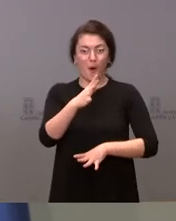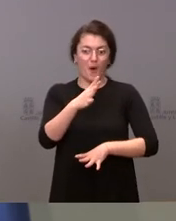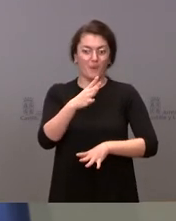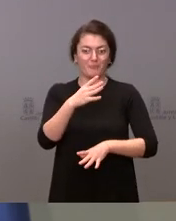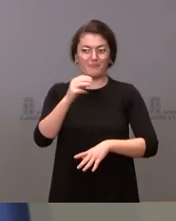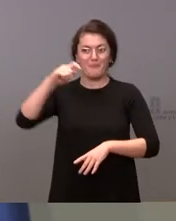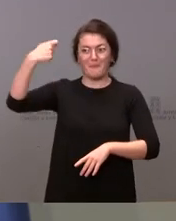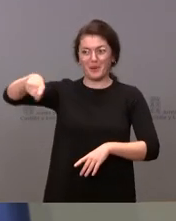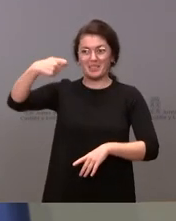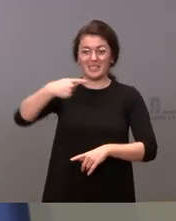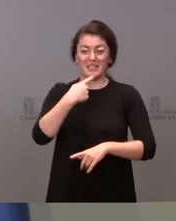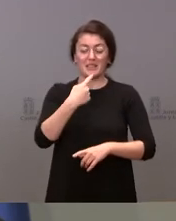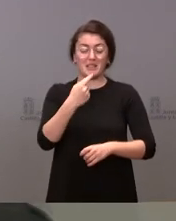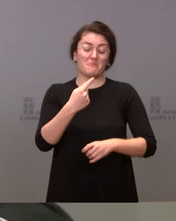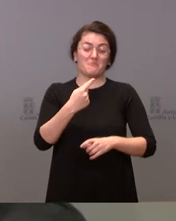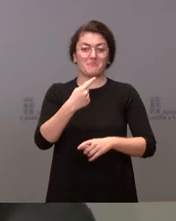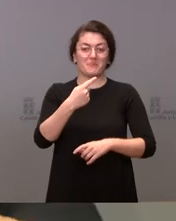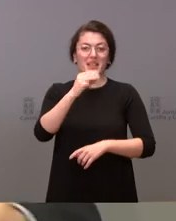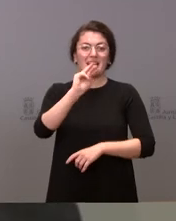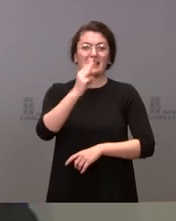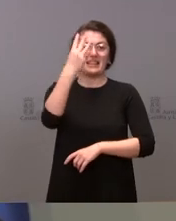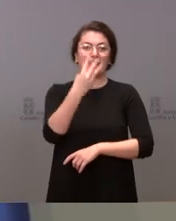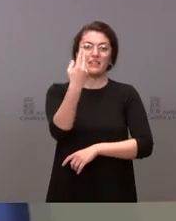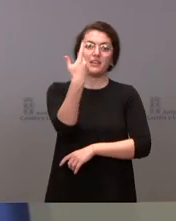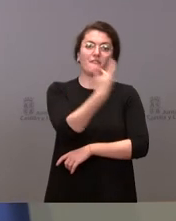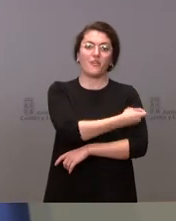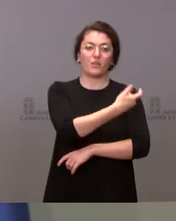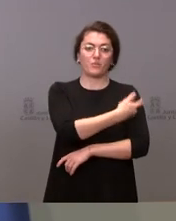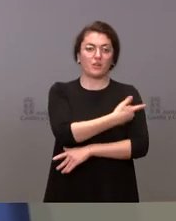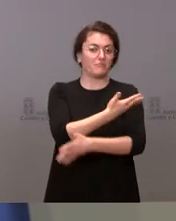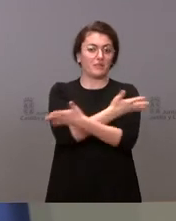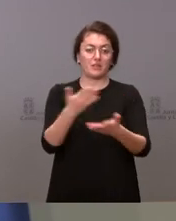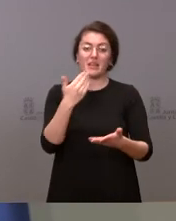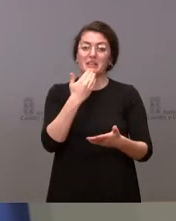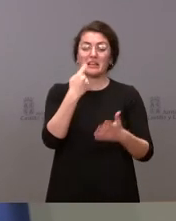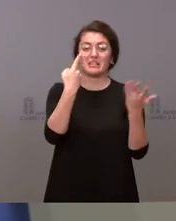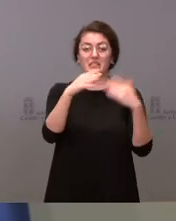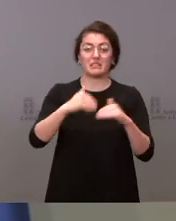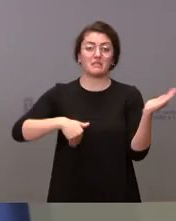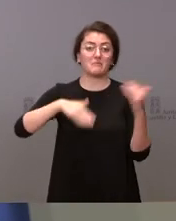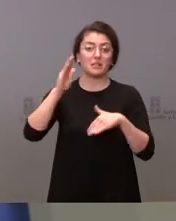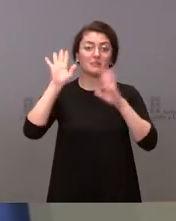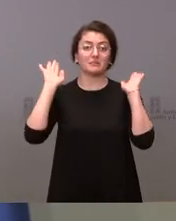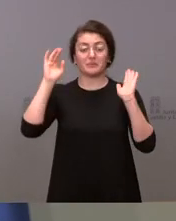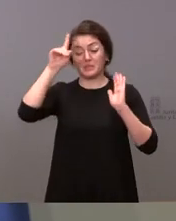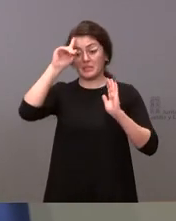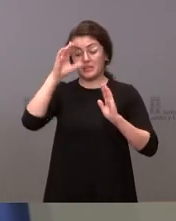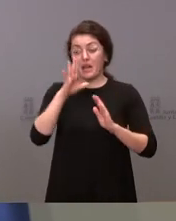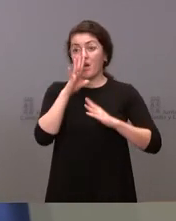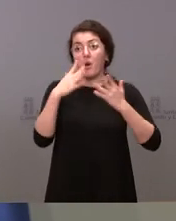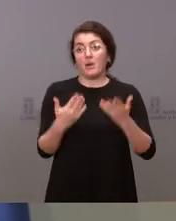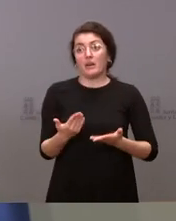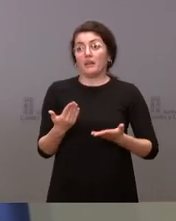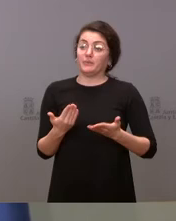en mayores de 60, no vamos a abrir ahora otro melón